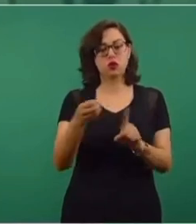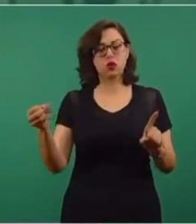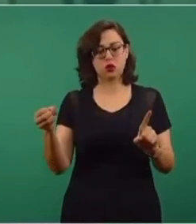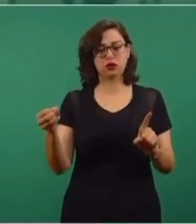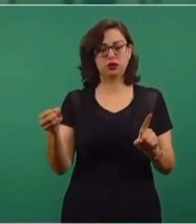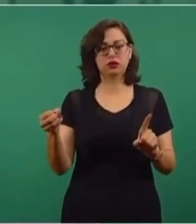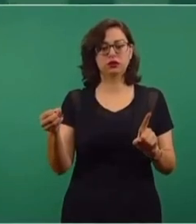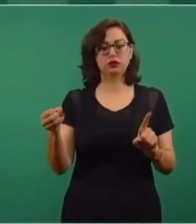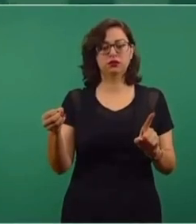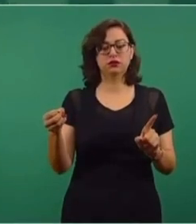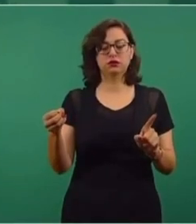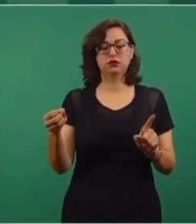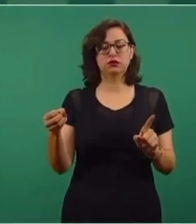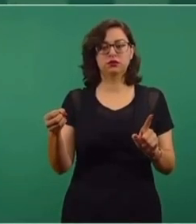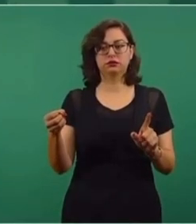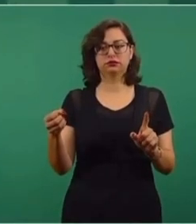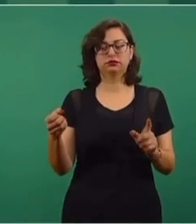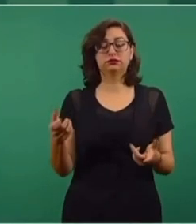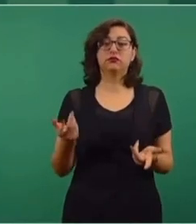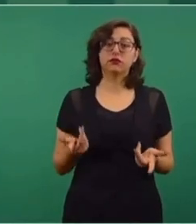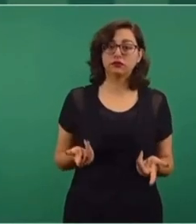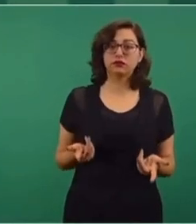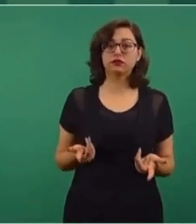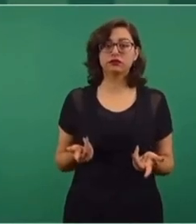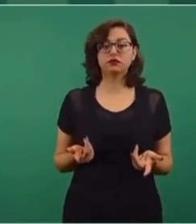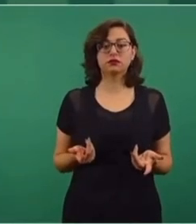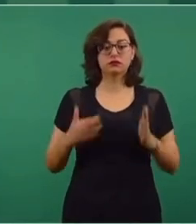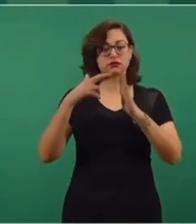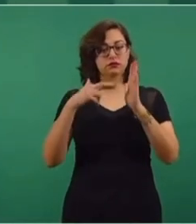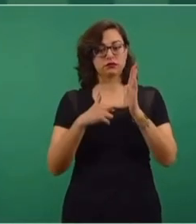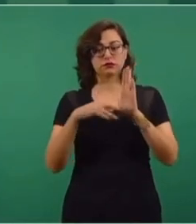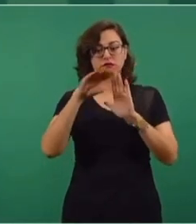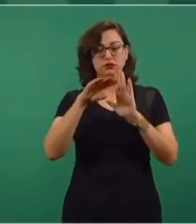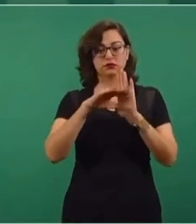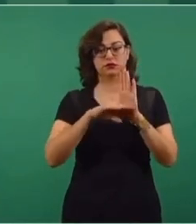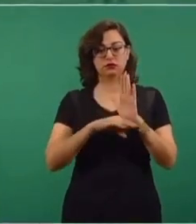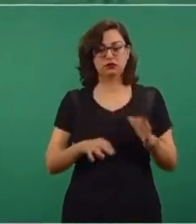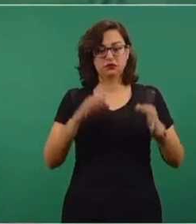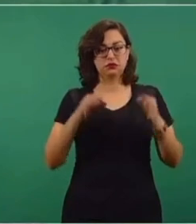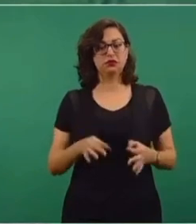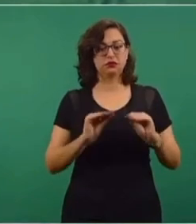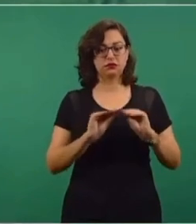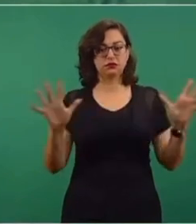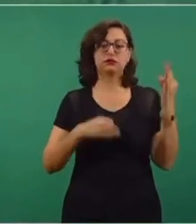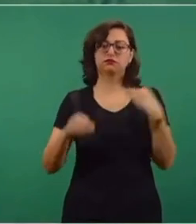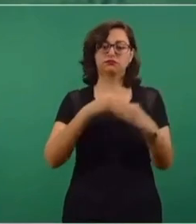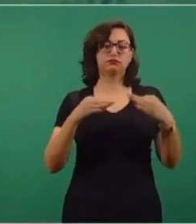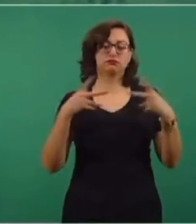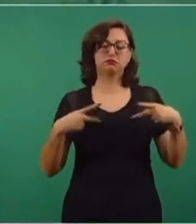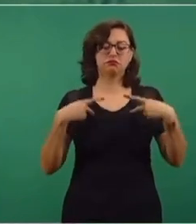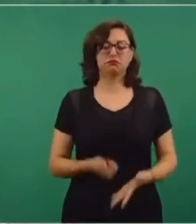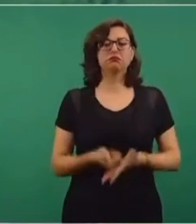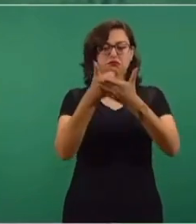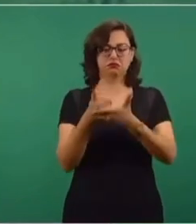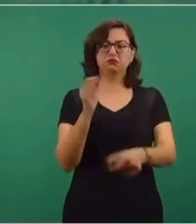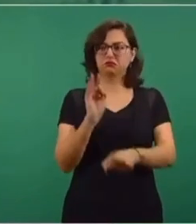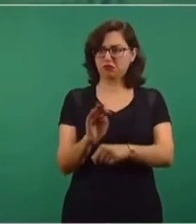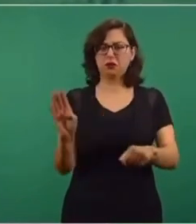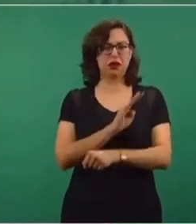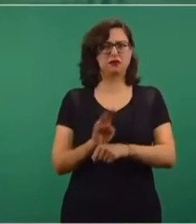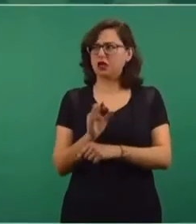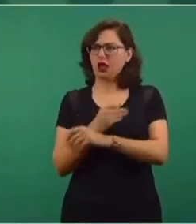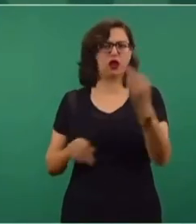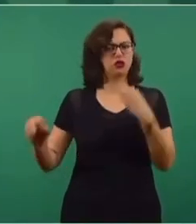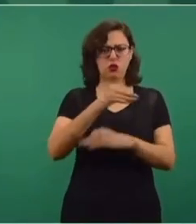mercado eléctrico y establecer reglas muy claras que nos convienen a todos. Yo les diría que hasta las mismas empresas